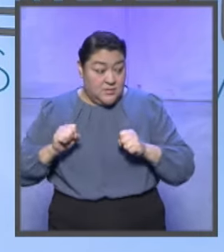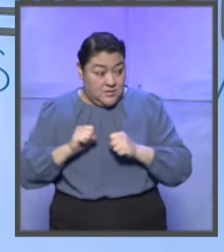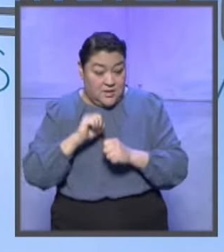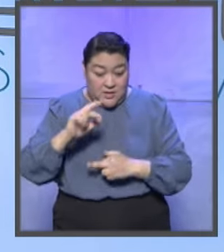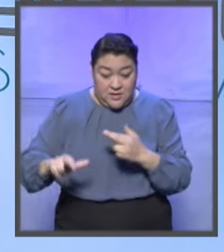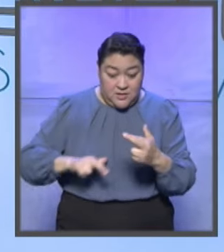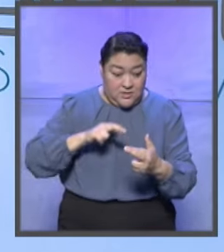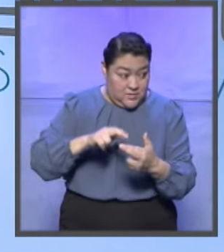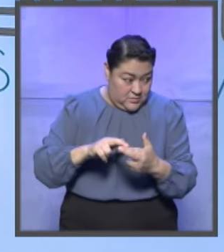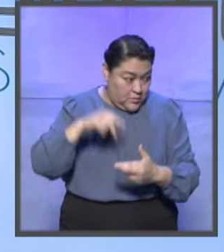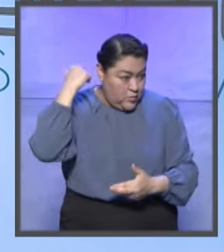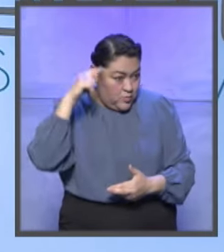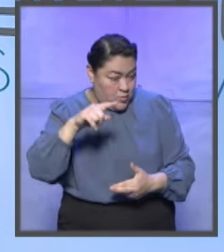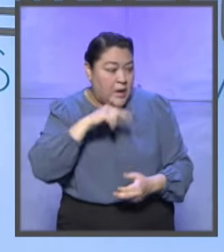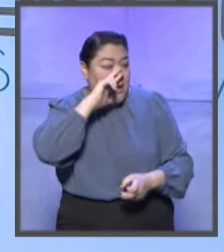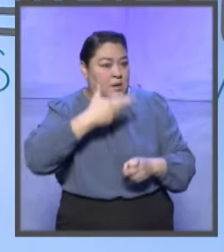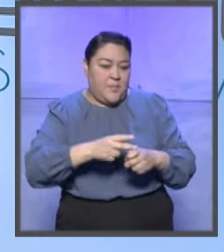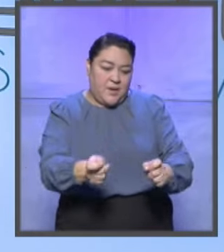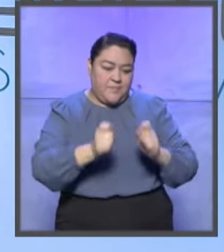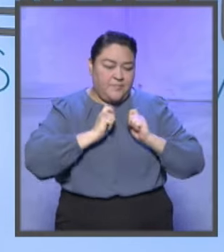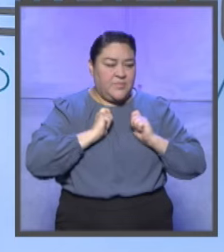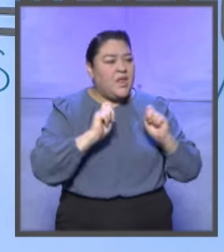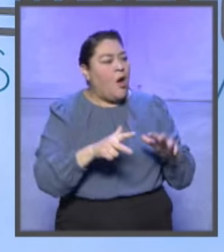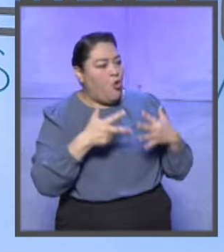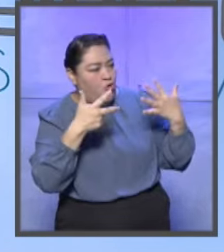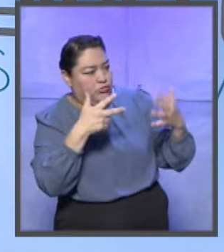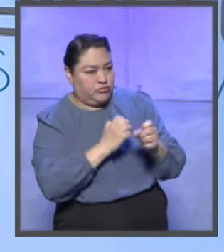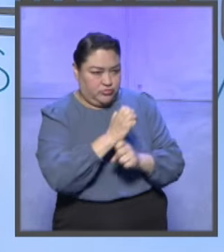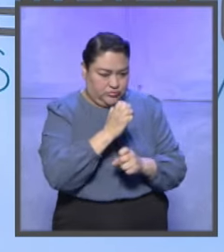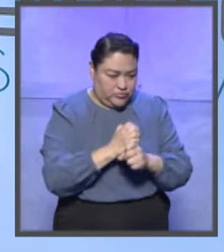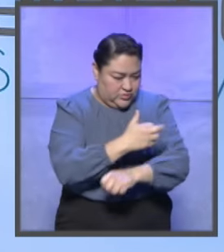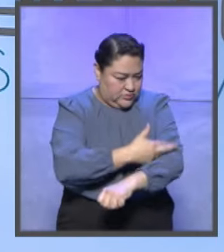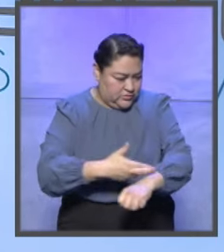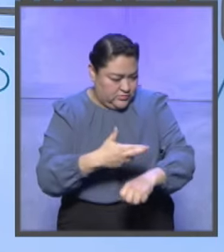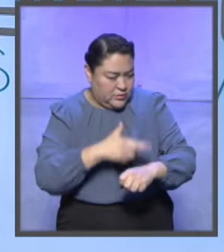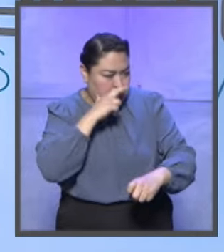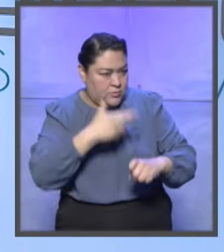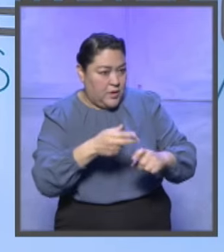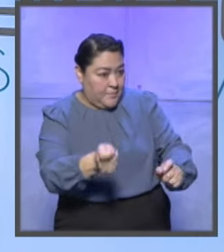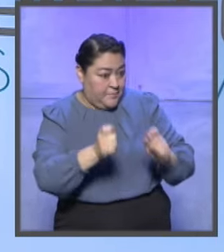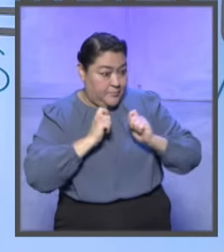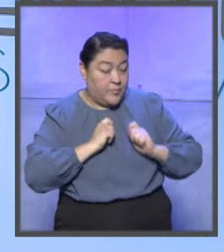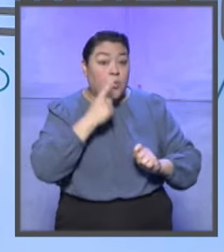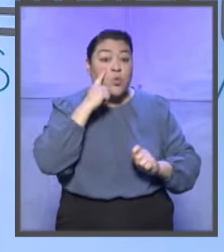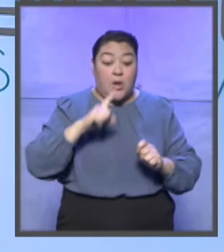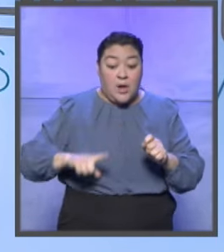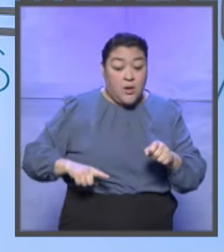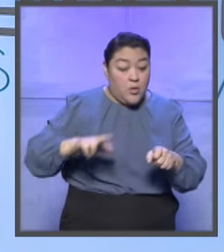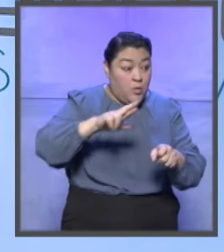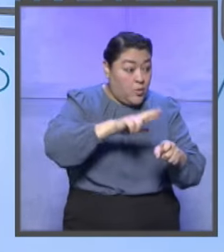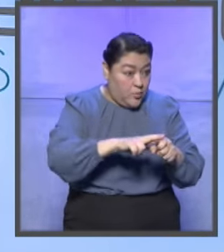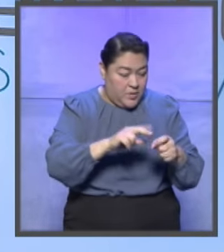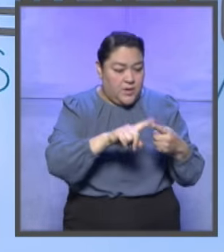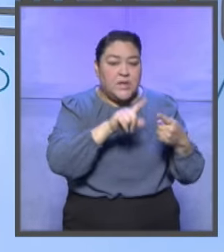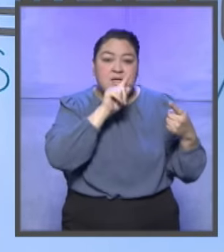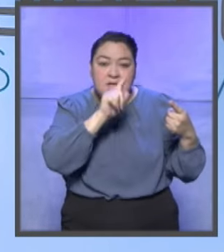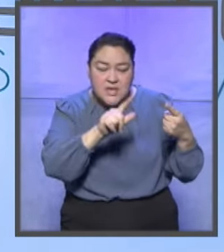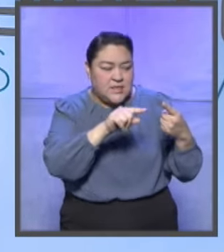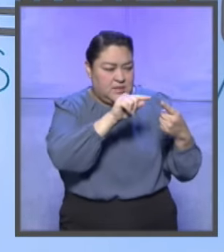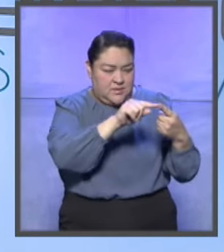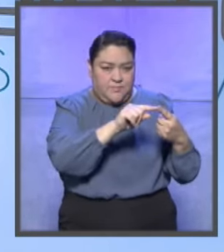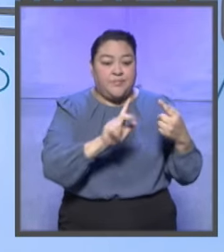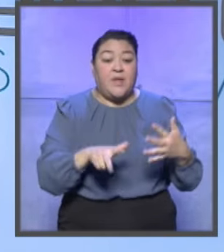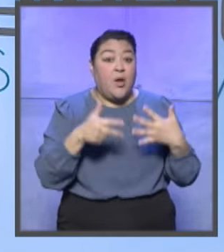Guadalajara conoce de ocho estados las impugnaciones relacionadas con las elecciones de ocho estados, salvo las de gobernadores, una de gobernador de Jalisco.